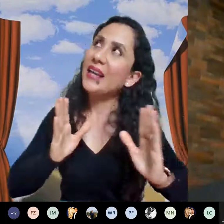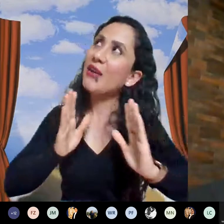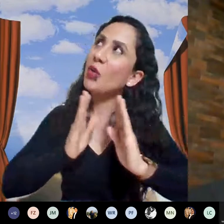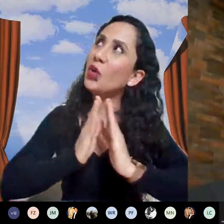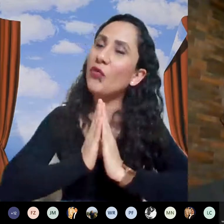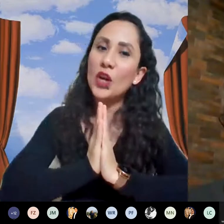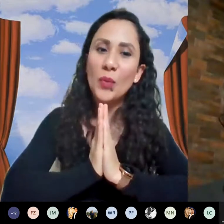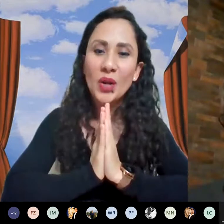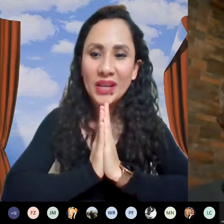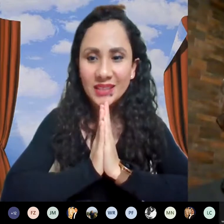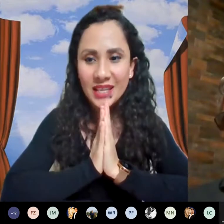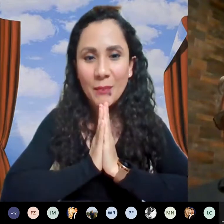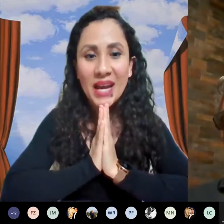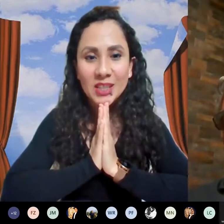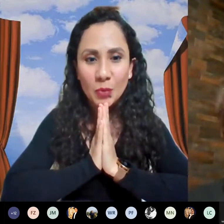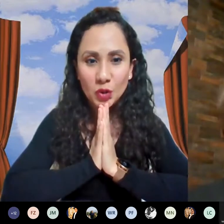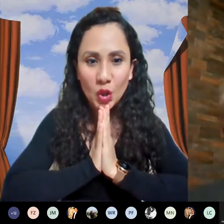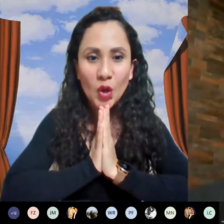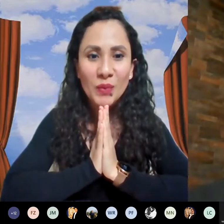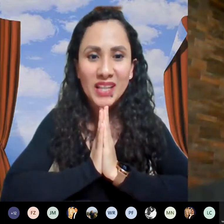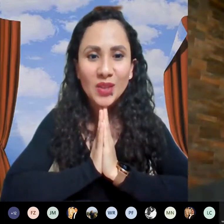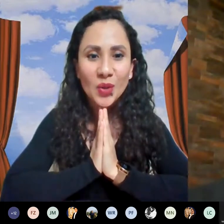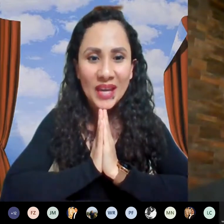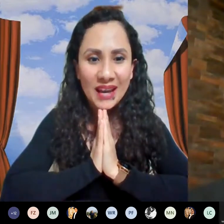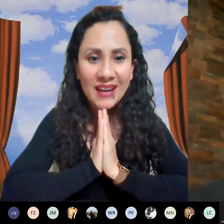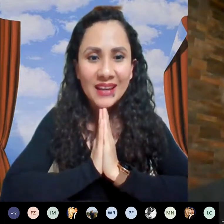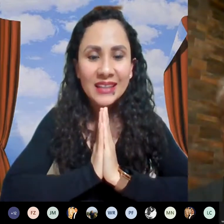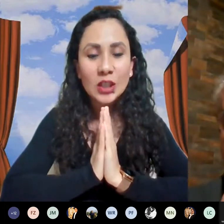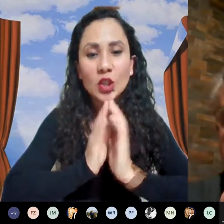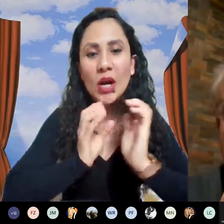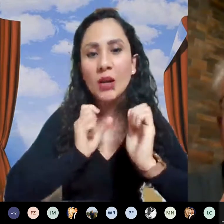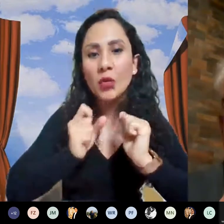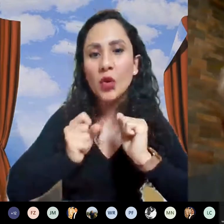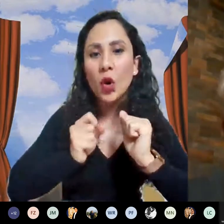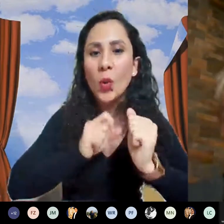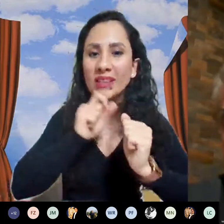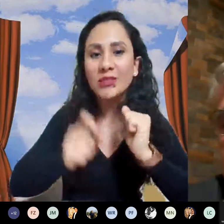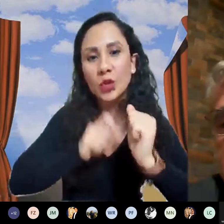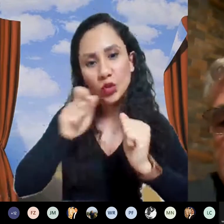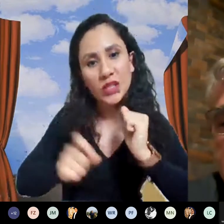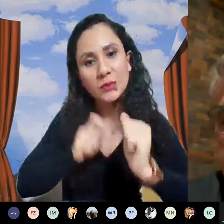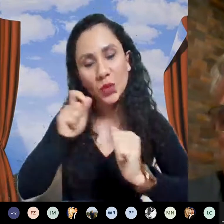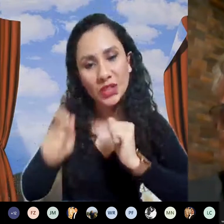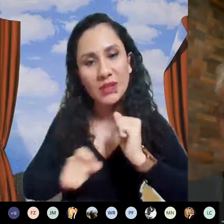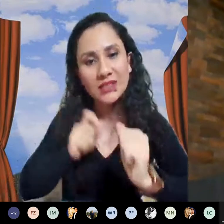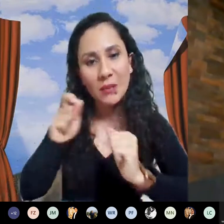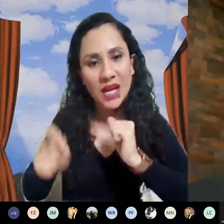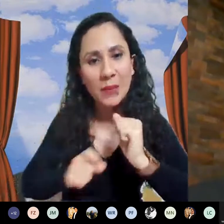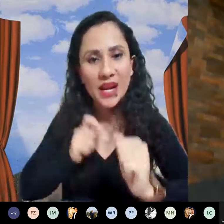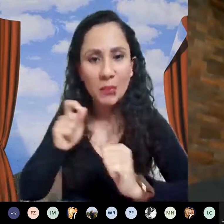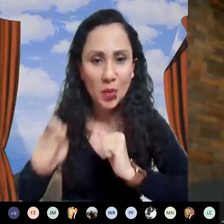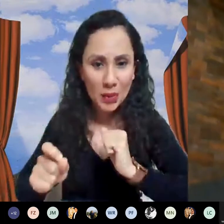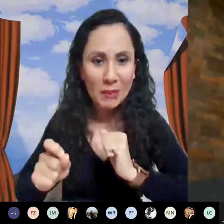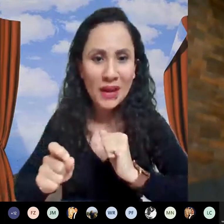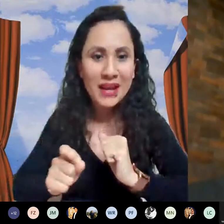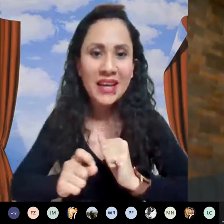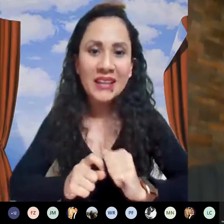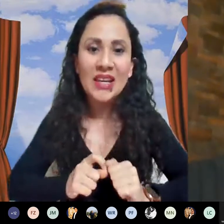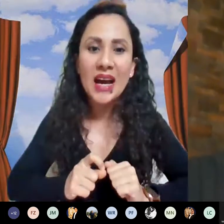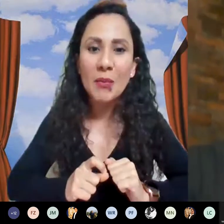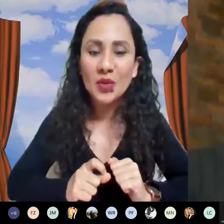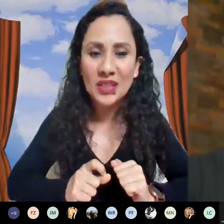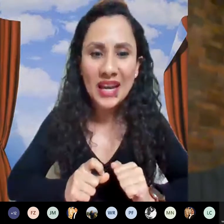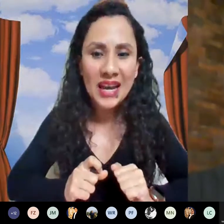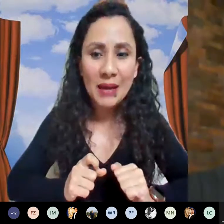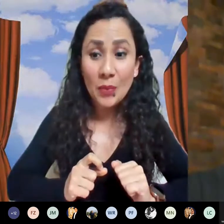ahí ocurre un fenómeno que se llama explosión combinatoria que si yo calculo cuántas soluciones posibles habría para el problema